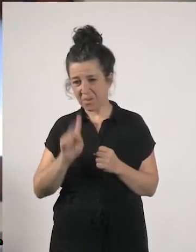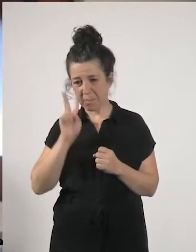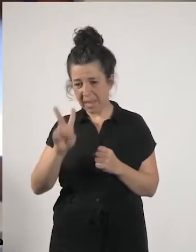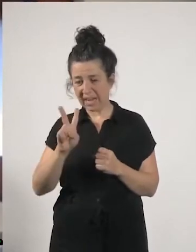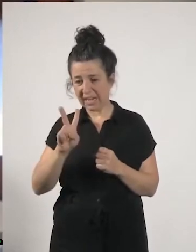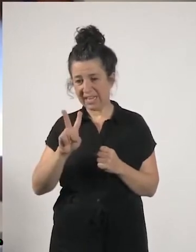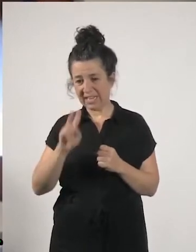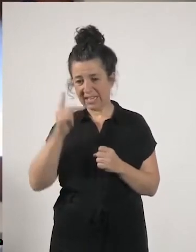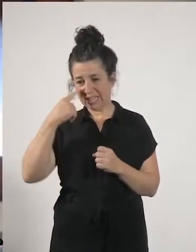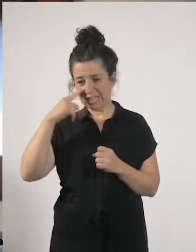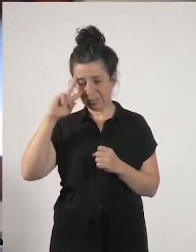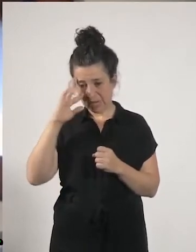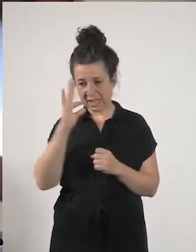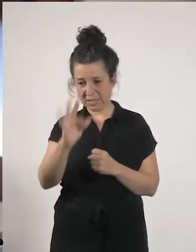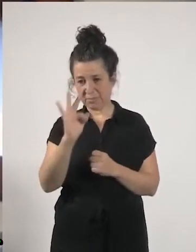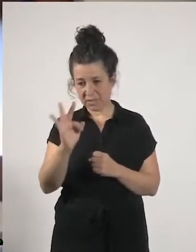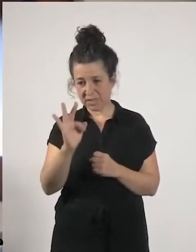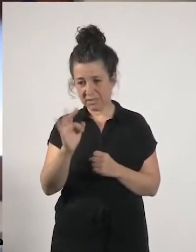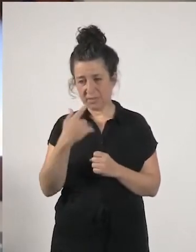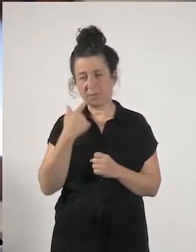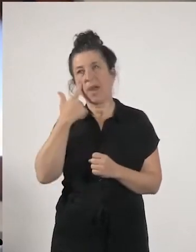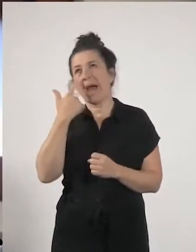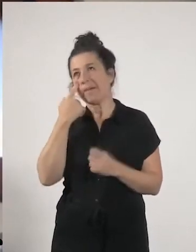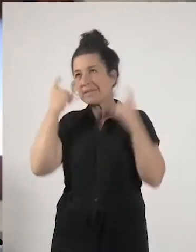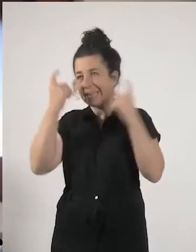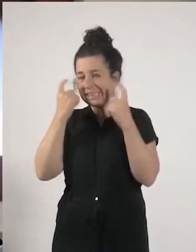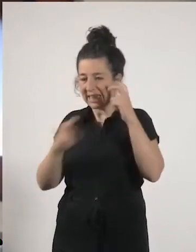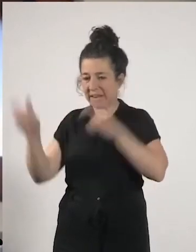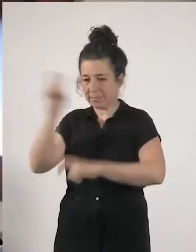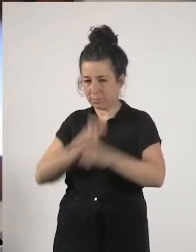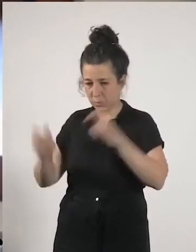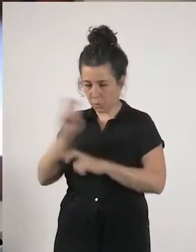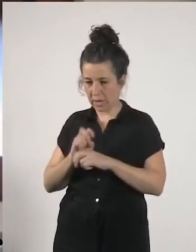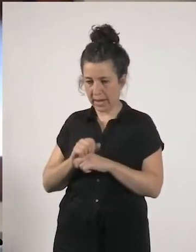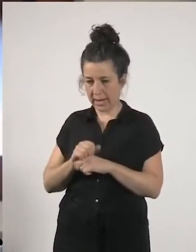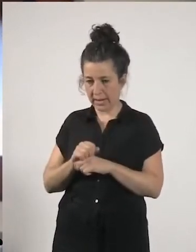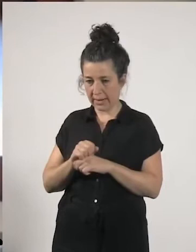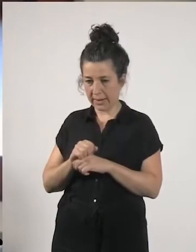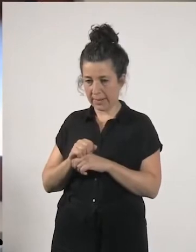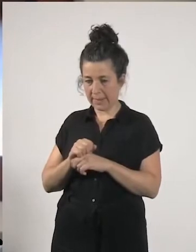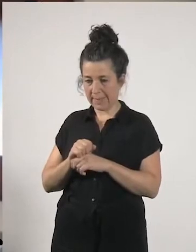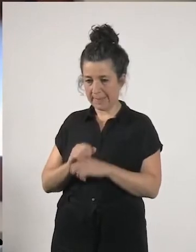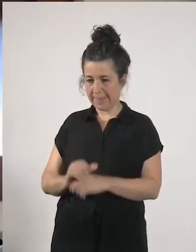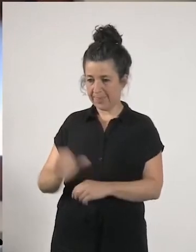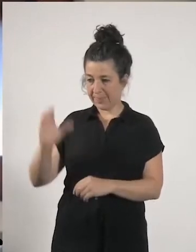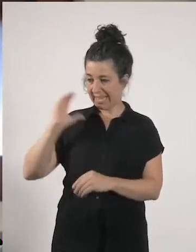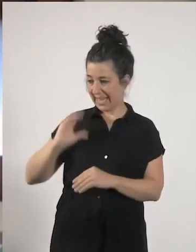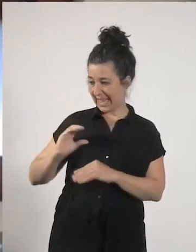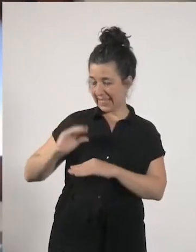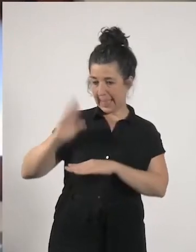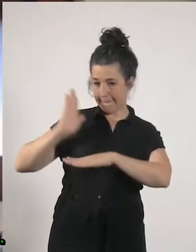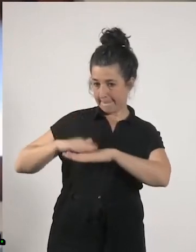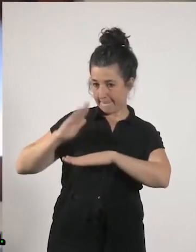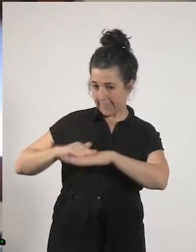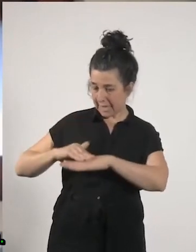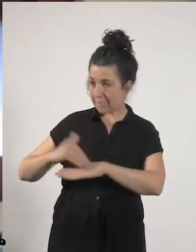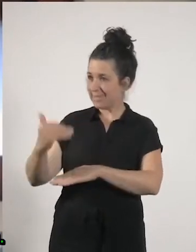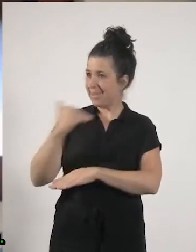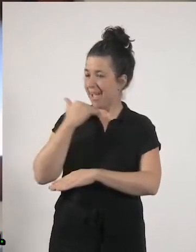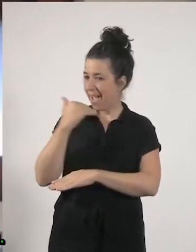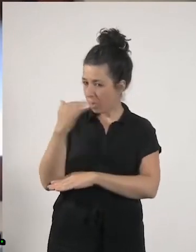pero bueno buscando experiencias positivas a ver la renta mínima ha sido algo positivo que nos ha pasado la